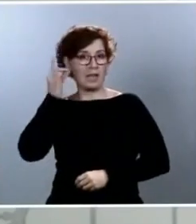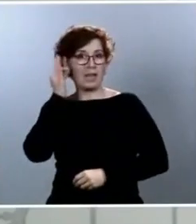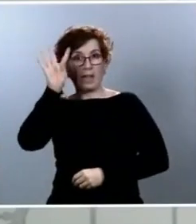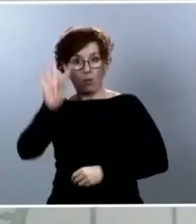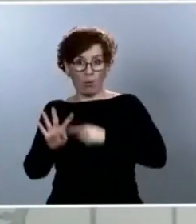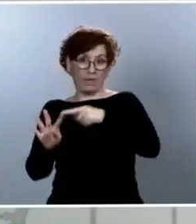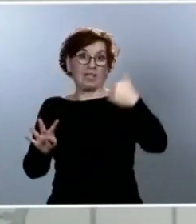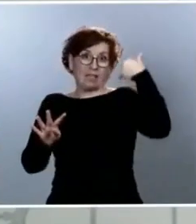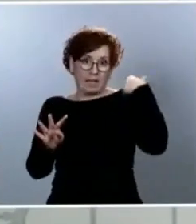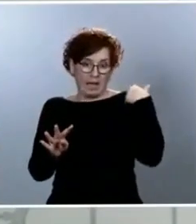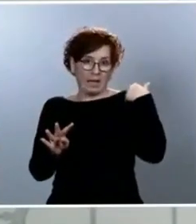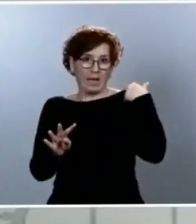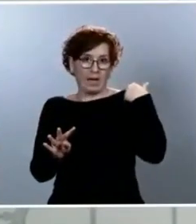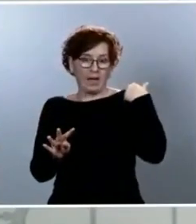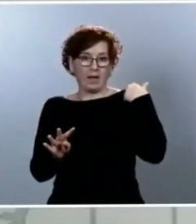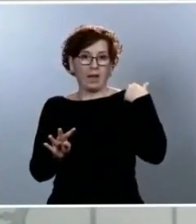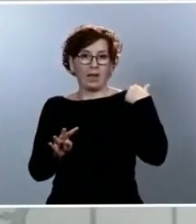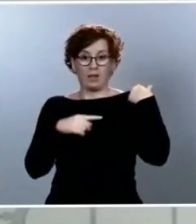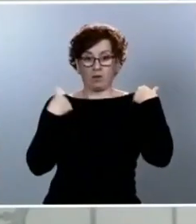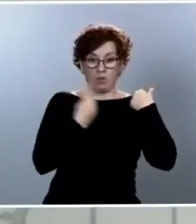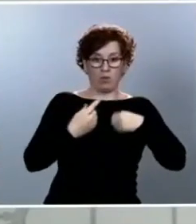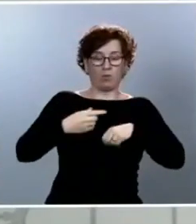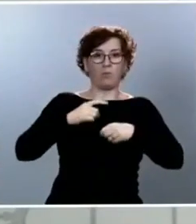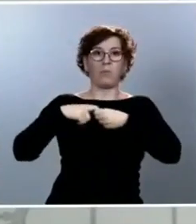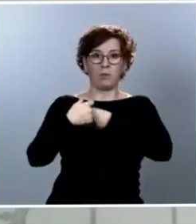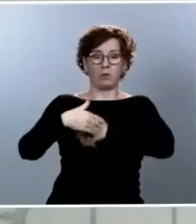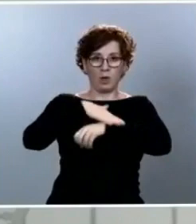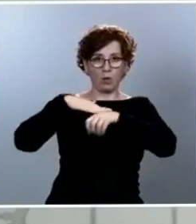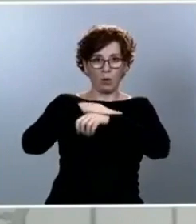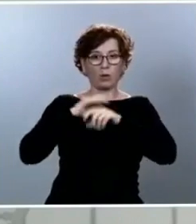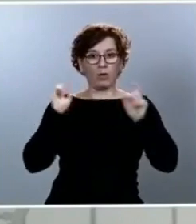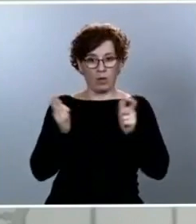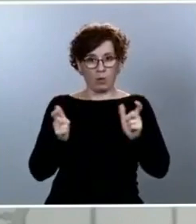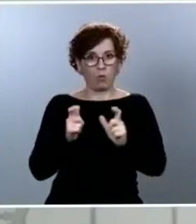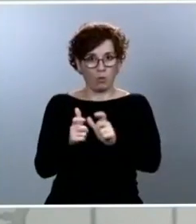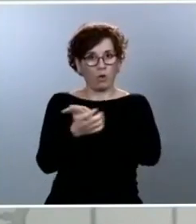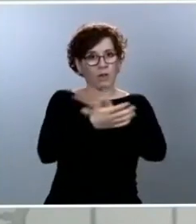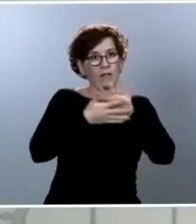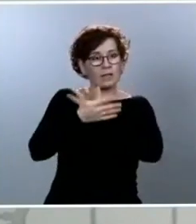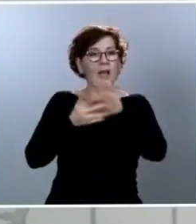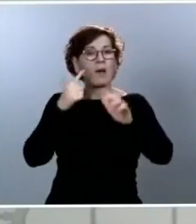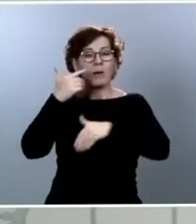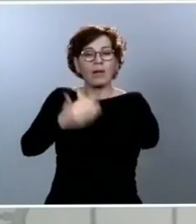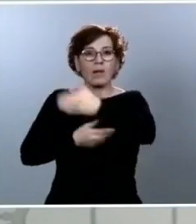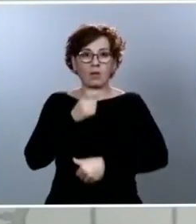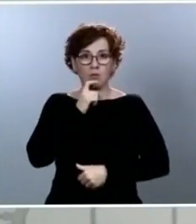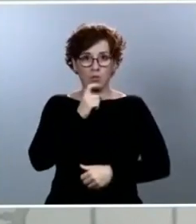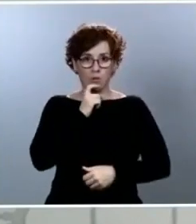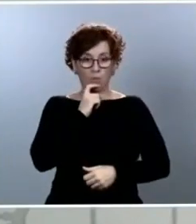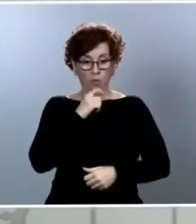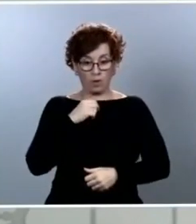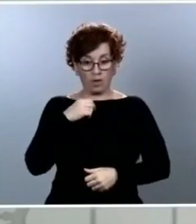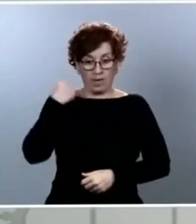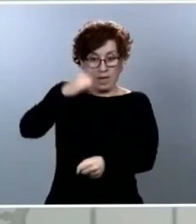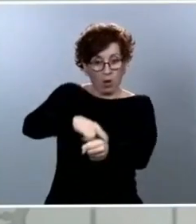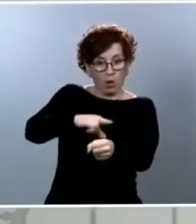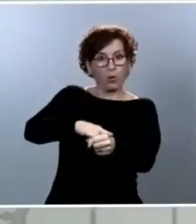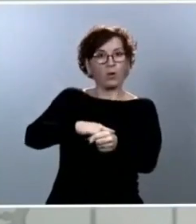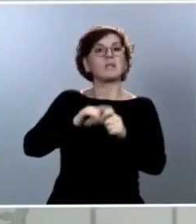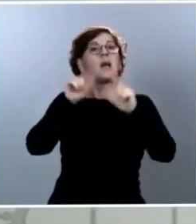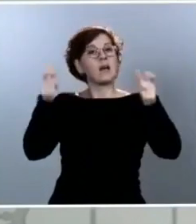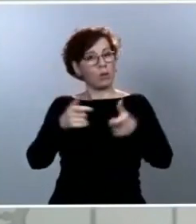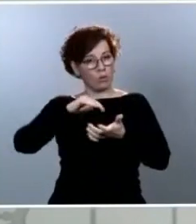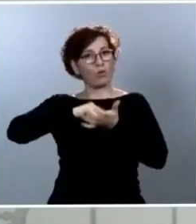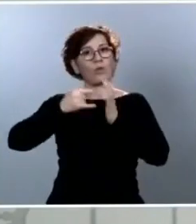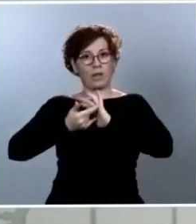normalidad y que, finalmente, también, en el día de pasado mañana, en el lunes, habrá una reunión técnica para ya acordar y